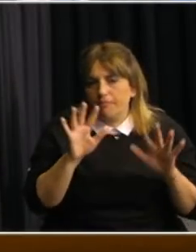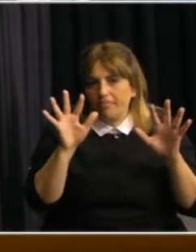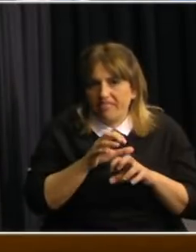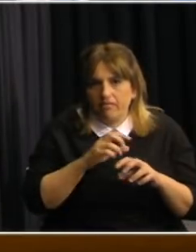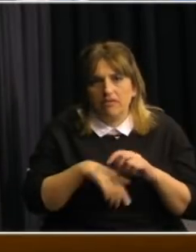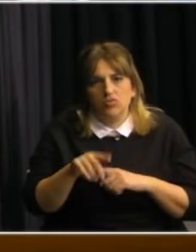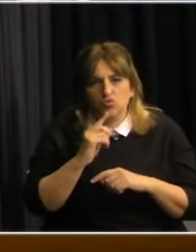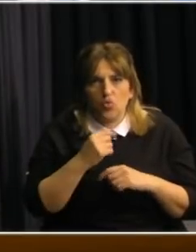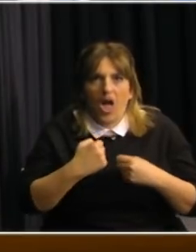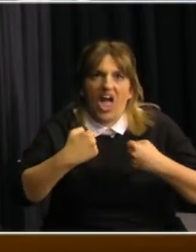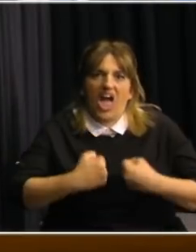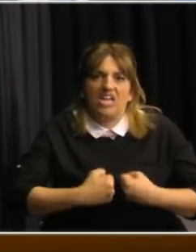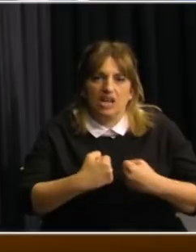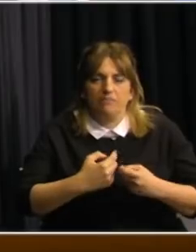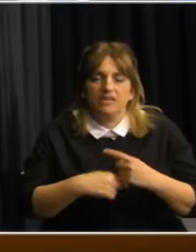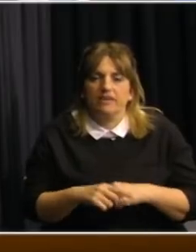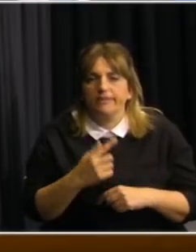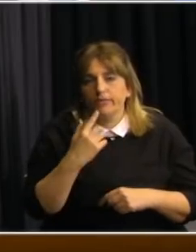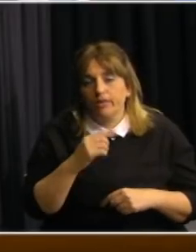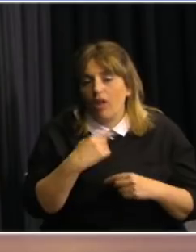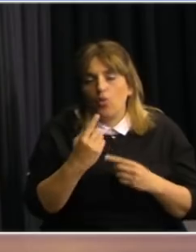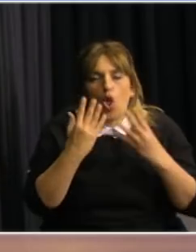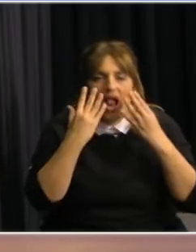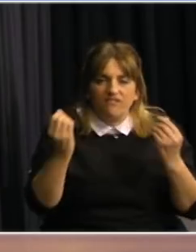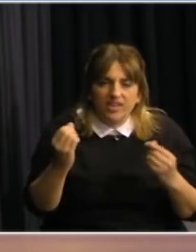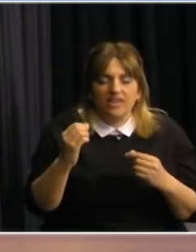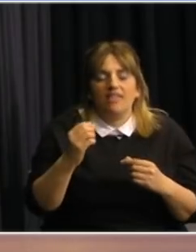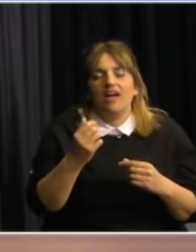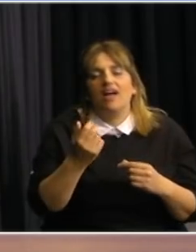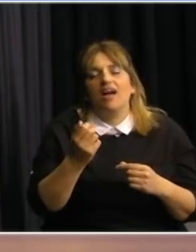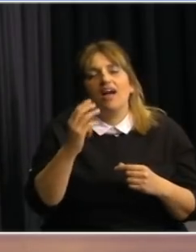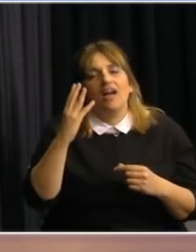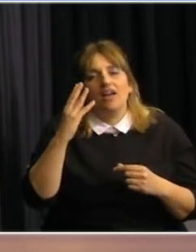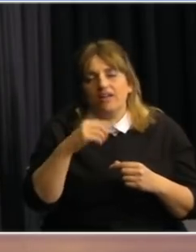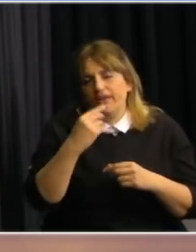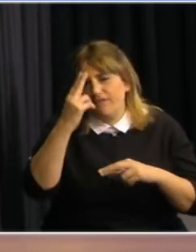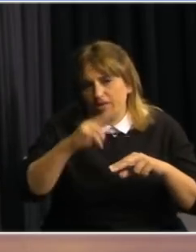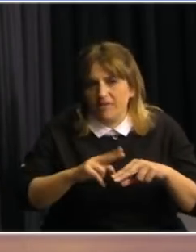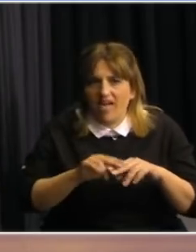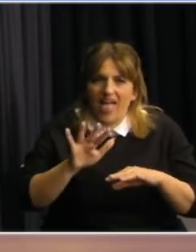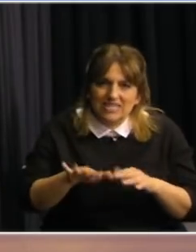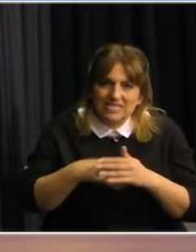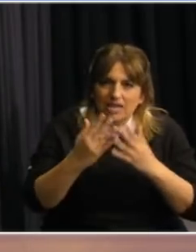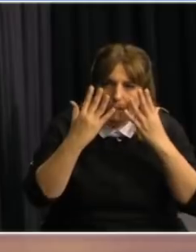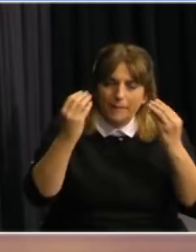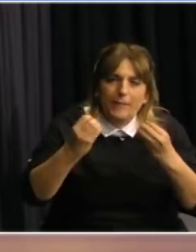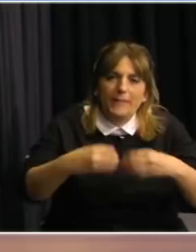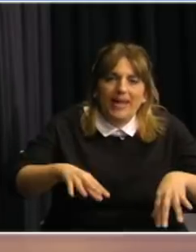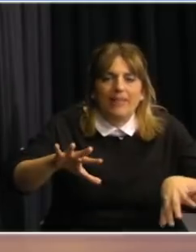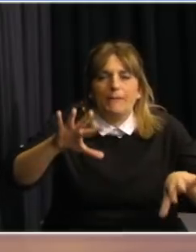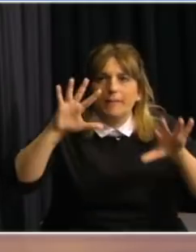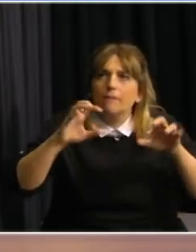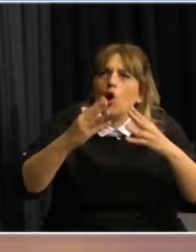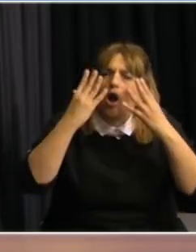aislamiento estamos hablando de demencias enfermedad de Alzheimer otras enfermedades neurodegenerativas esto lo saben muy bien los psiquiatras y los neurólogos